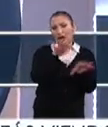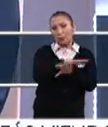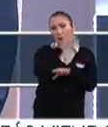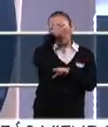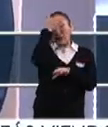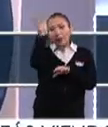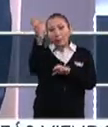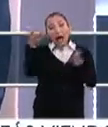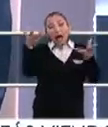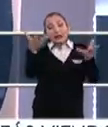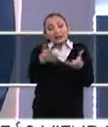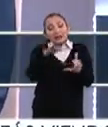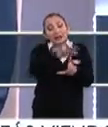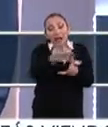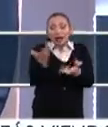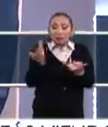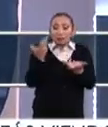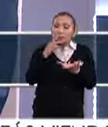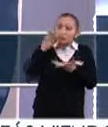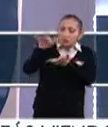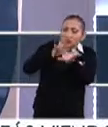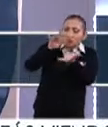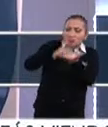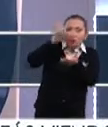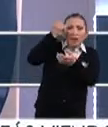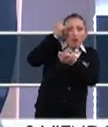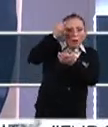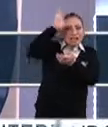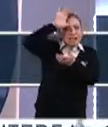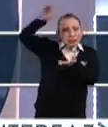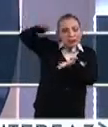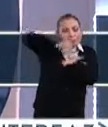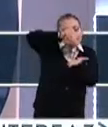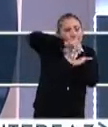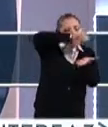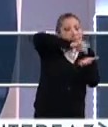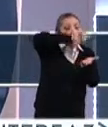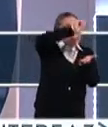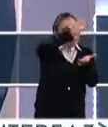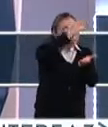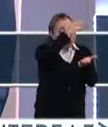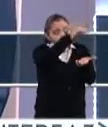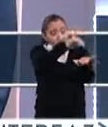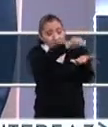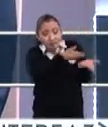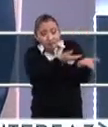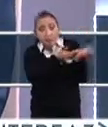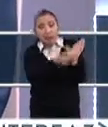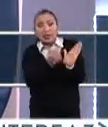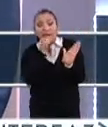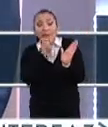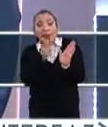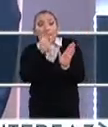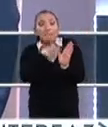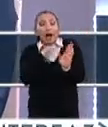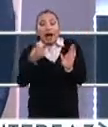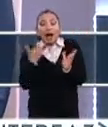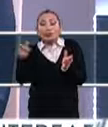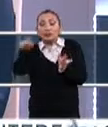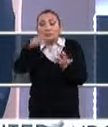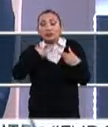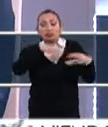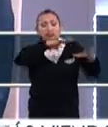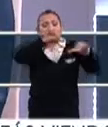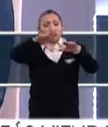Climático, generar e integrar la mejor información científica y técnica, y además incrementar el capital